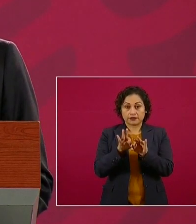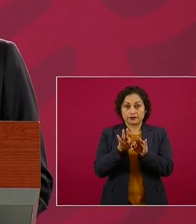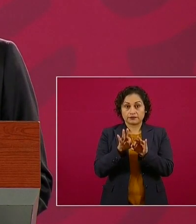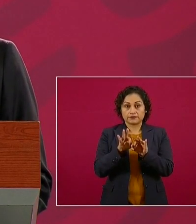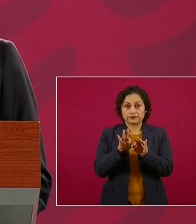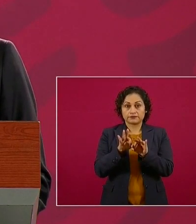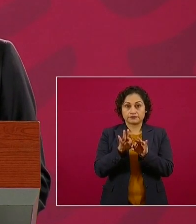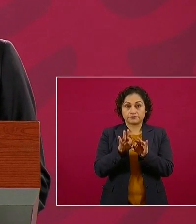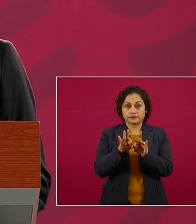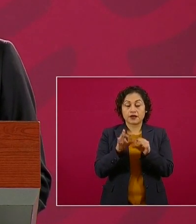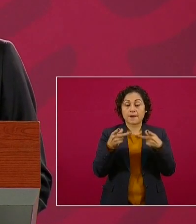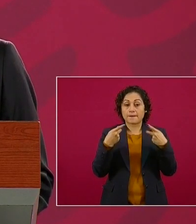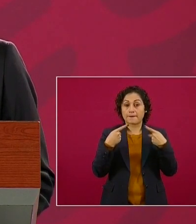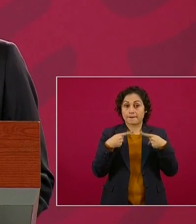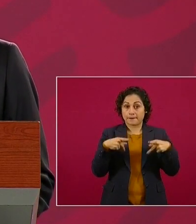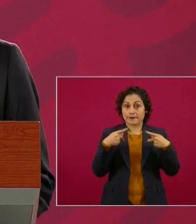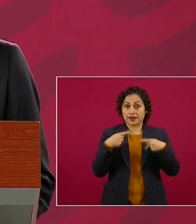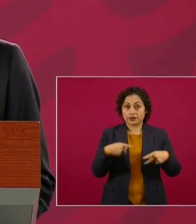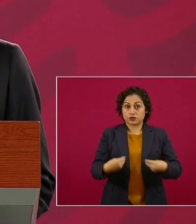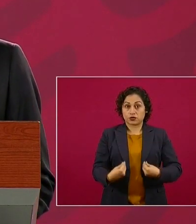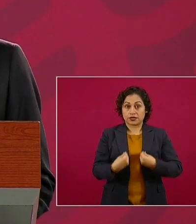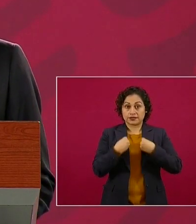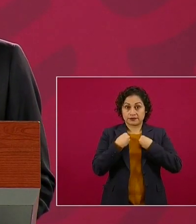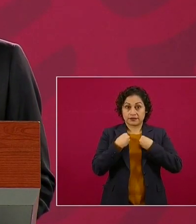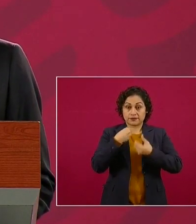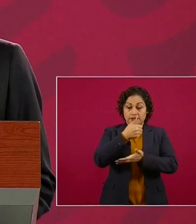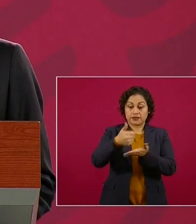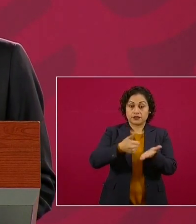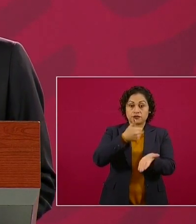de la Ciudad de México.